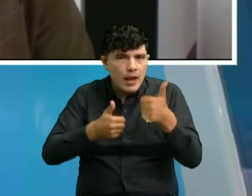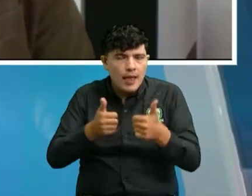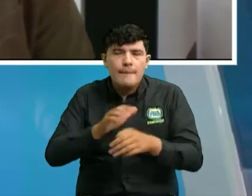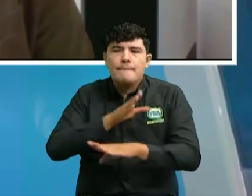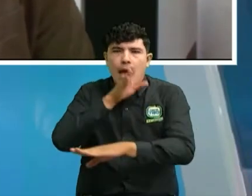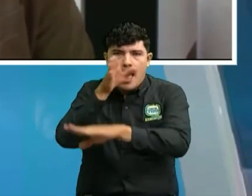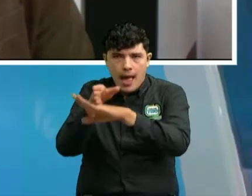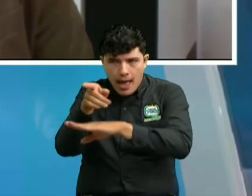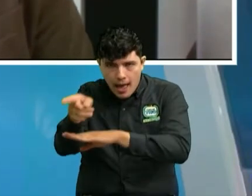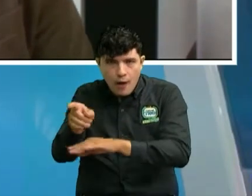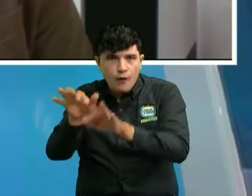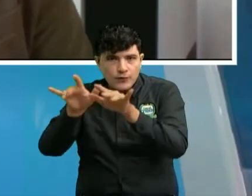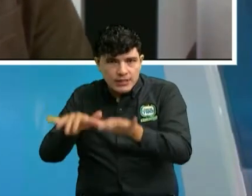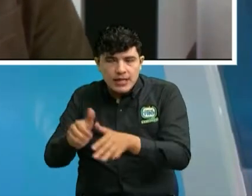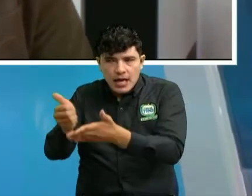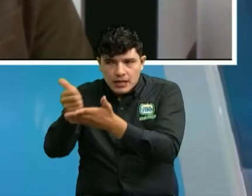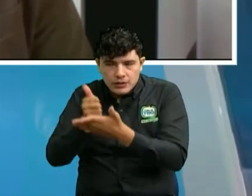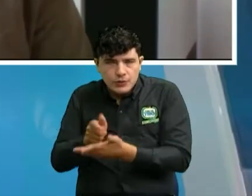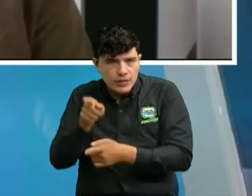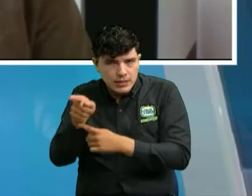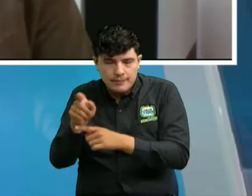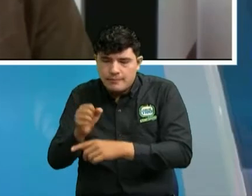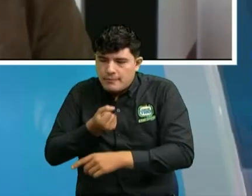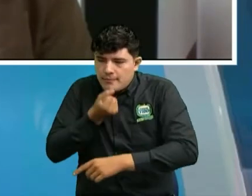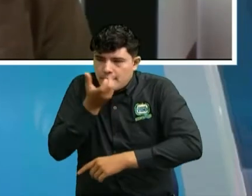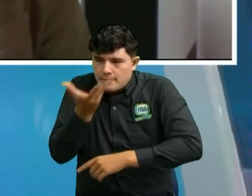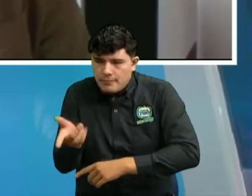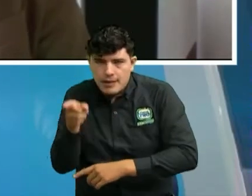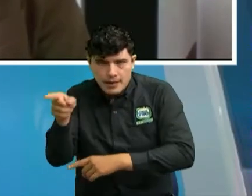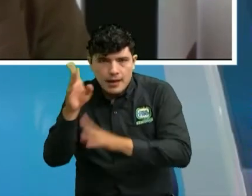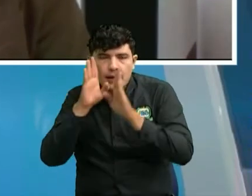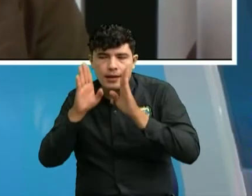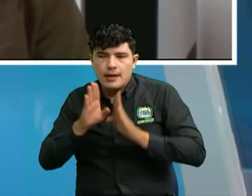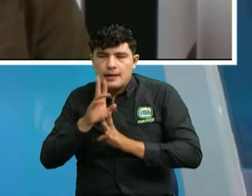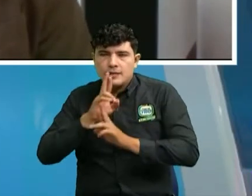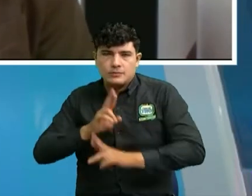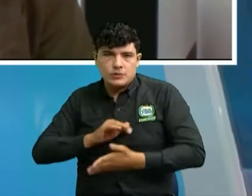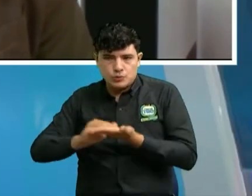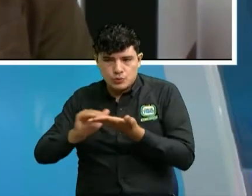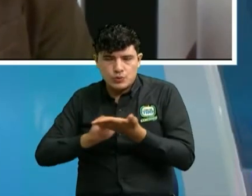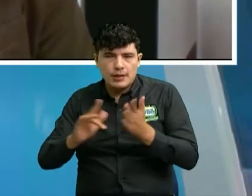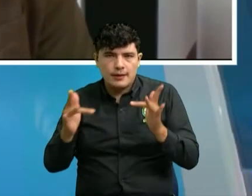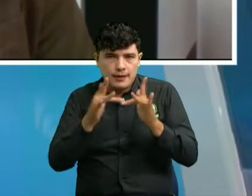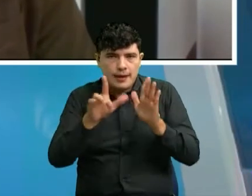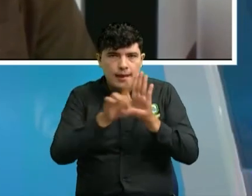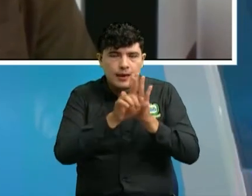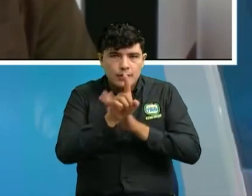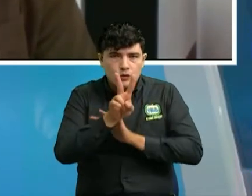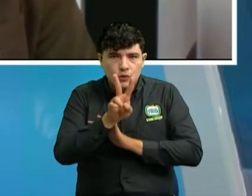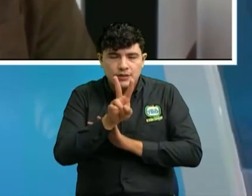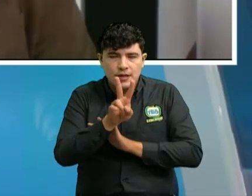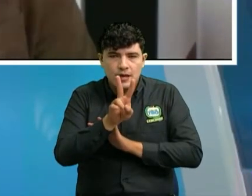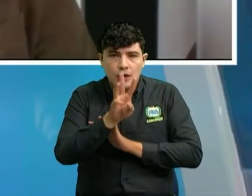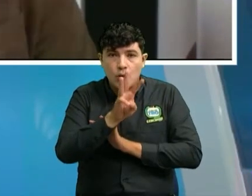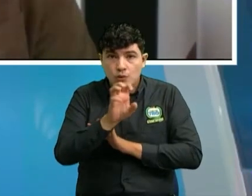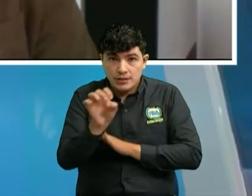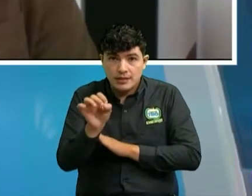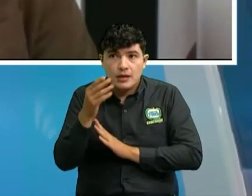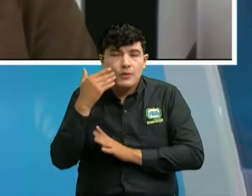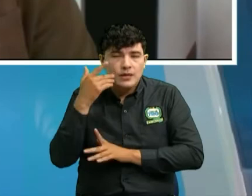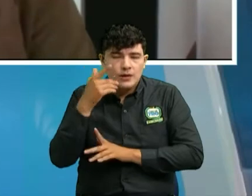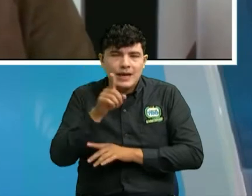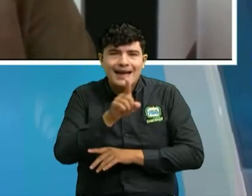ir a exponer su caso y allá le dan atención digamos a esta queja y le resuelven de conformidad con la ley 1270 y con la ley 1280 de